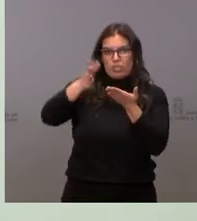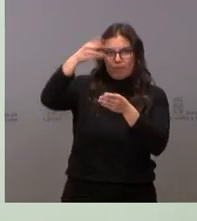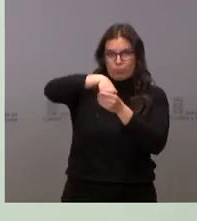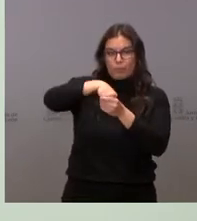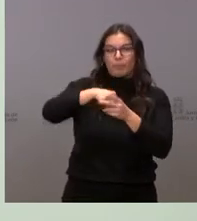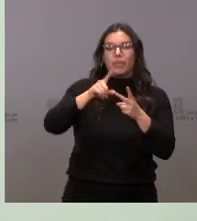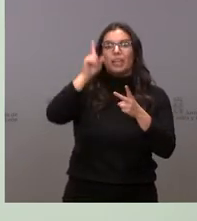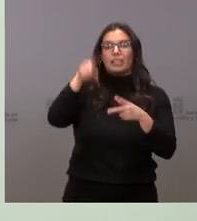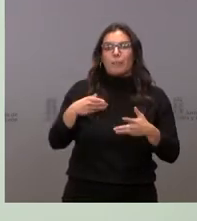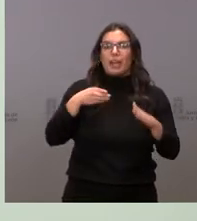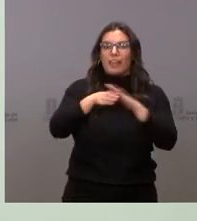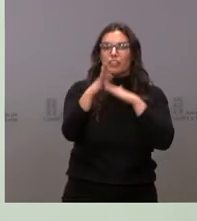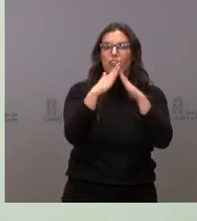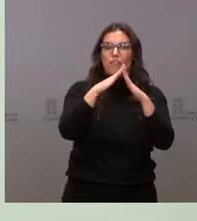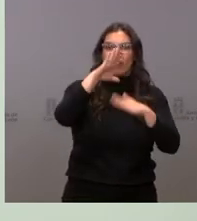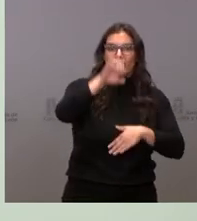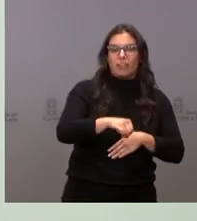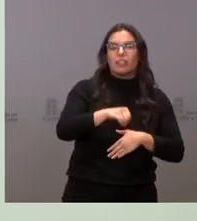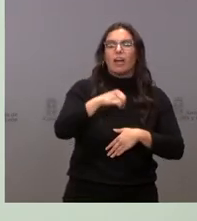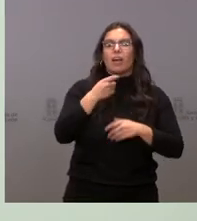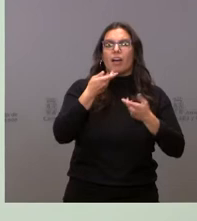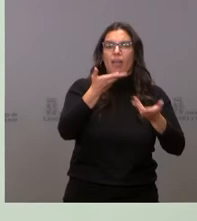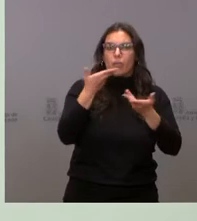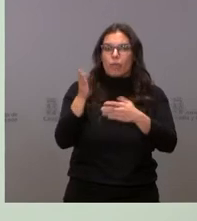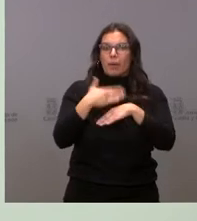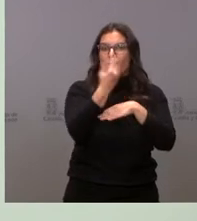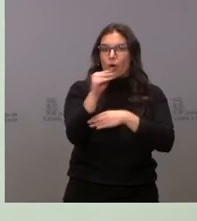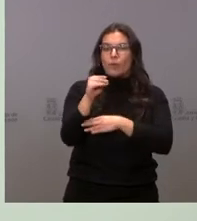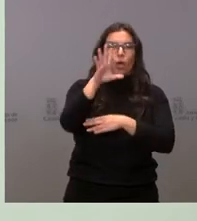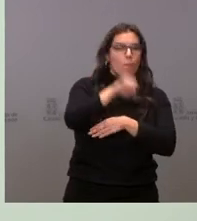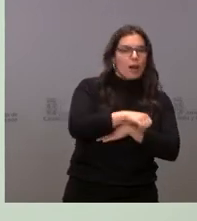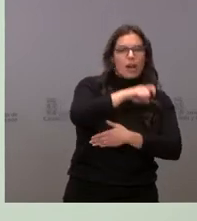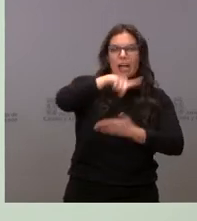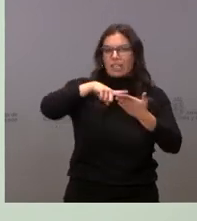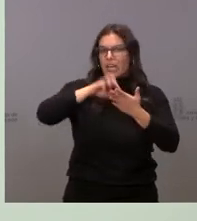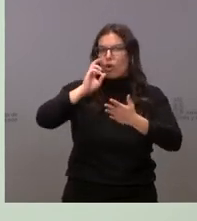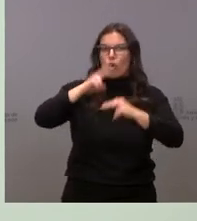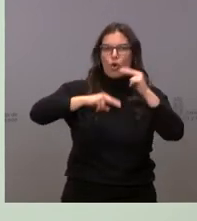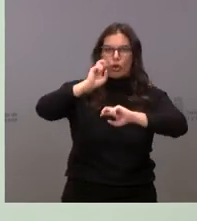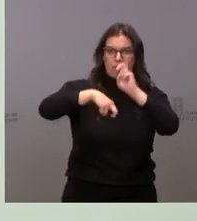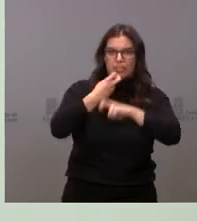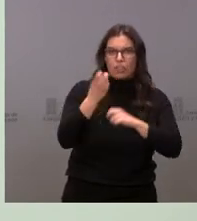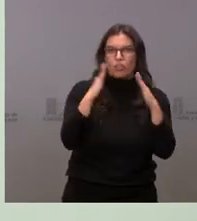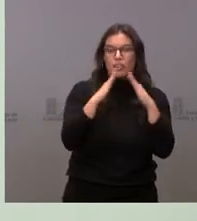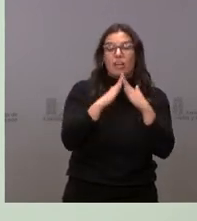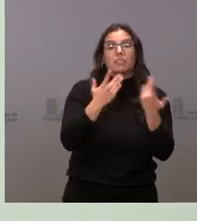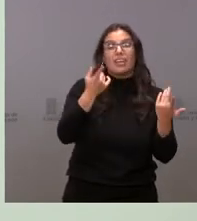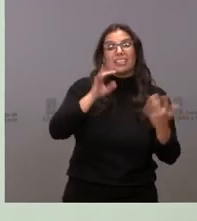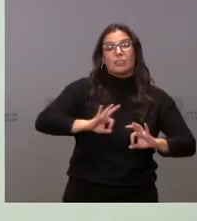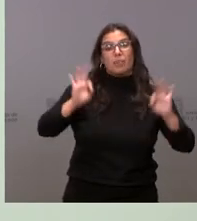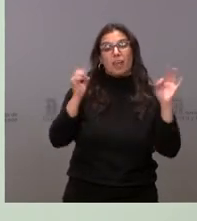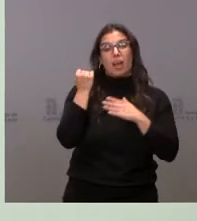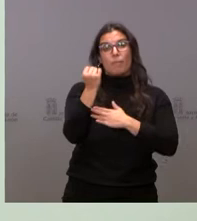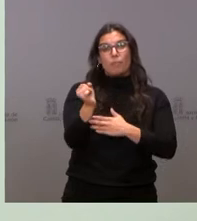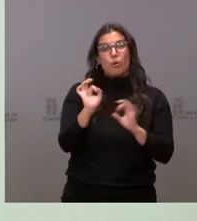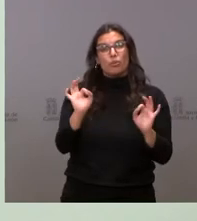ayudas a los jóvenes, ayudas también para la compra, alquiler o rehabilitación de vivienda y especialmente ese apoyo